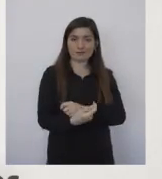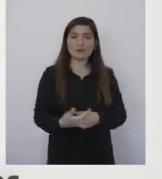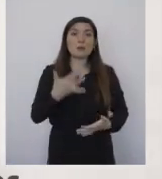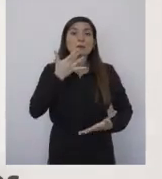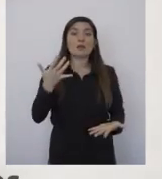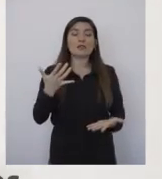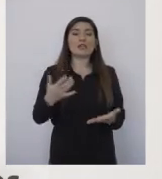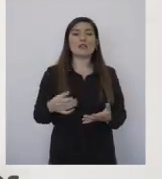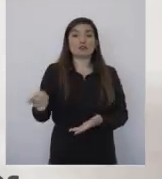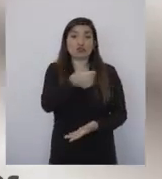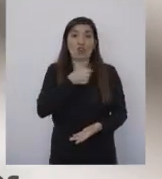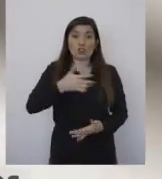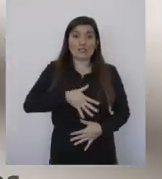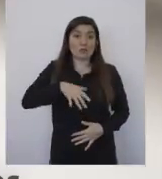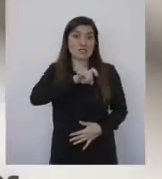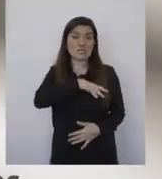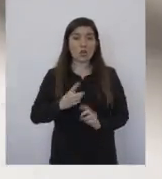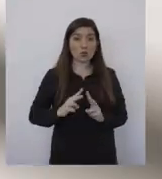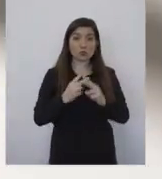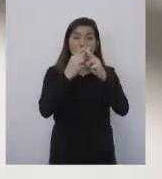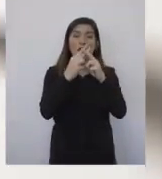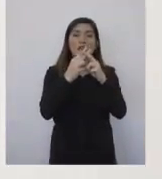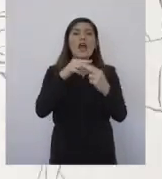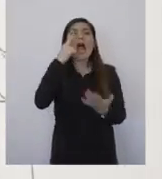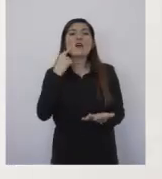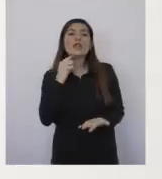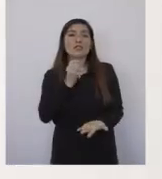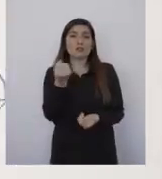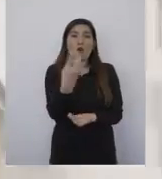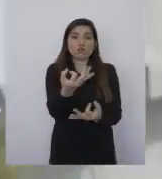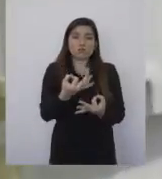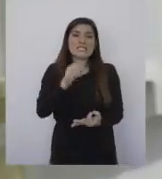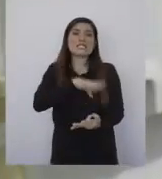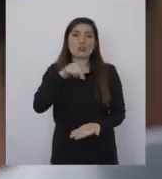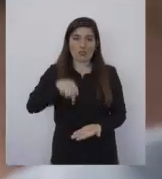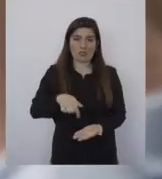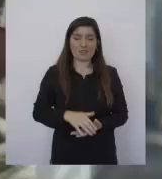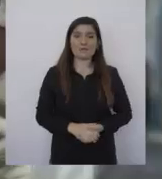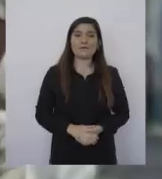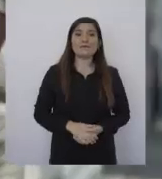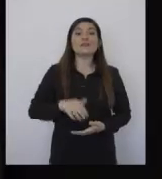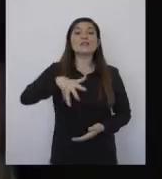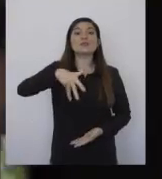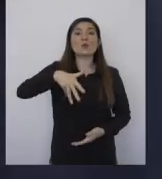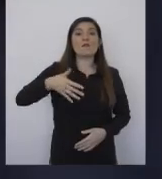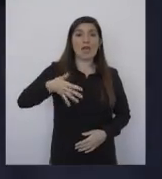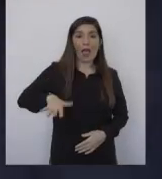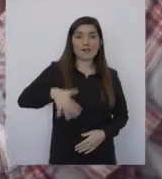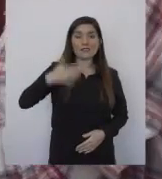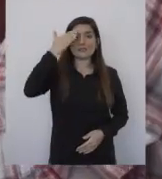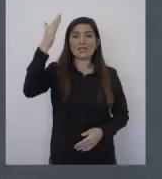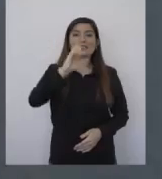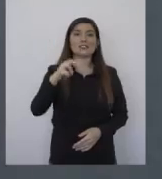Porque para construir entre todos el Chile que queremos, vamos a ver y contar el Chile de hoy. Este 19 de abril,